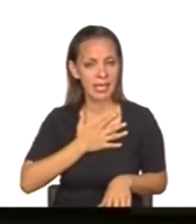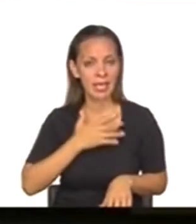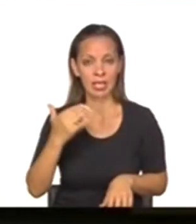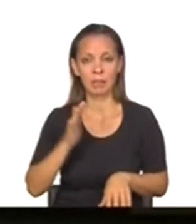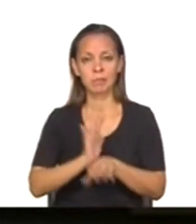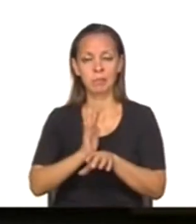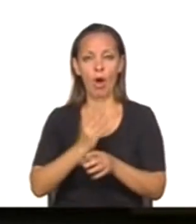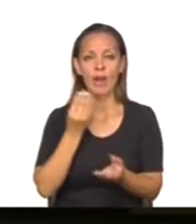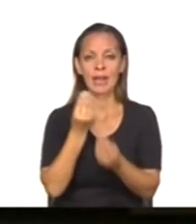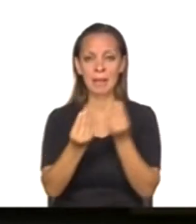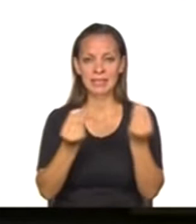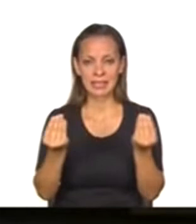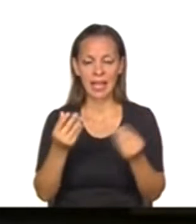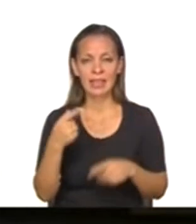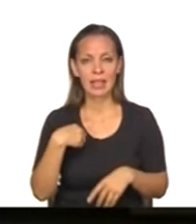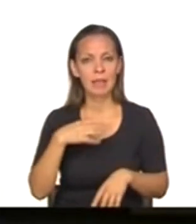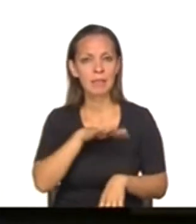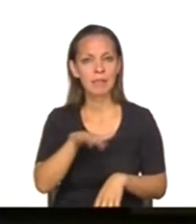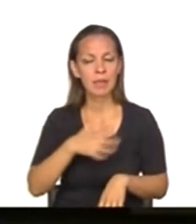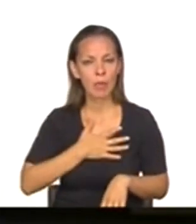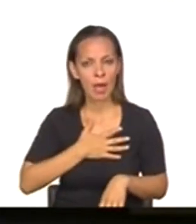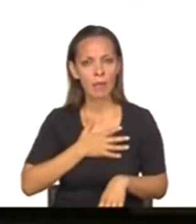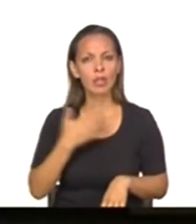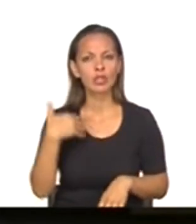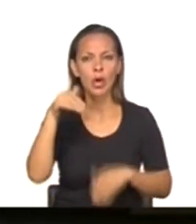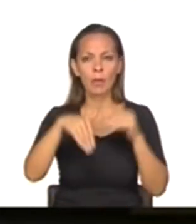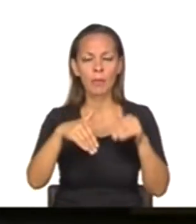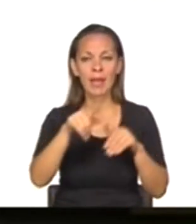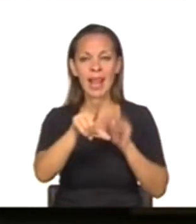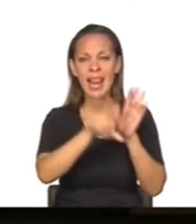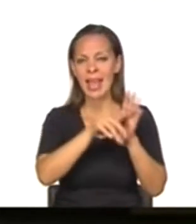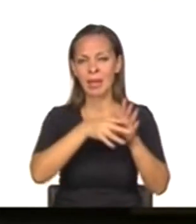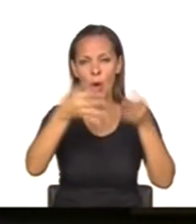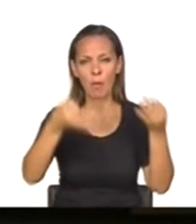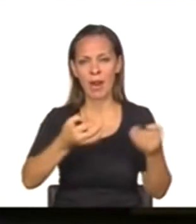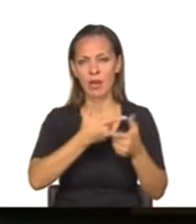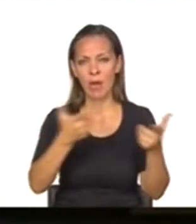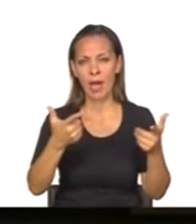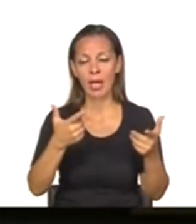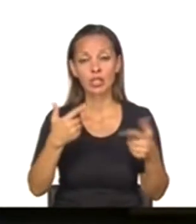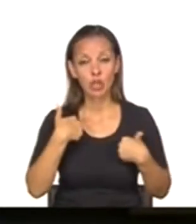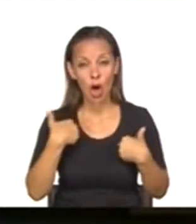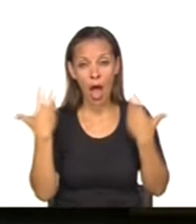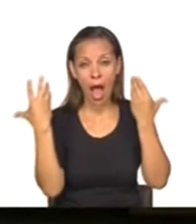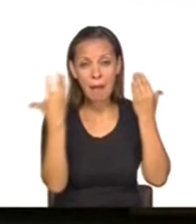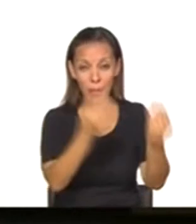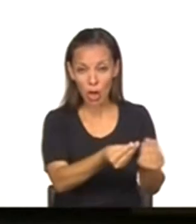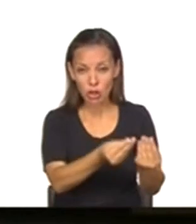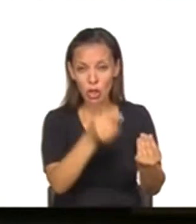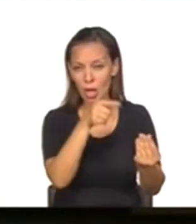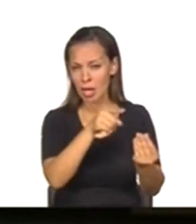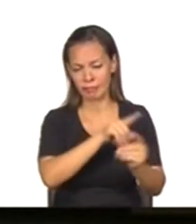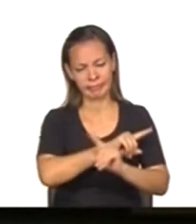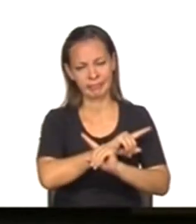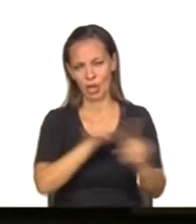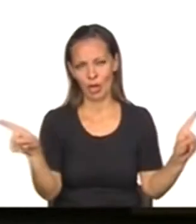representar los intereses de mi pueblo, esta ley es totalmente inmoral y no van a contar con este diputado porque representa